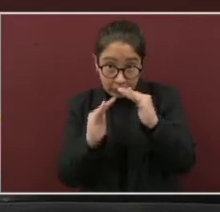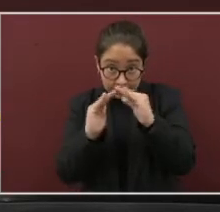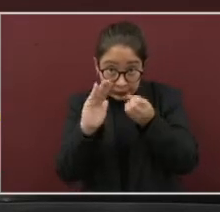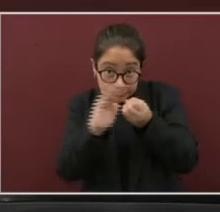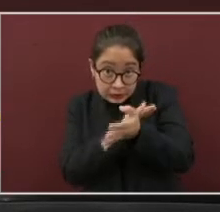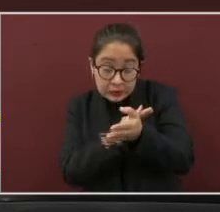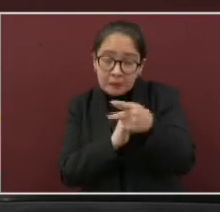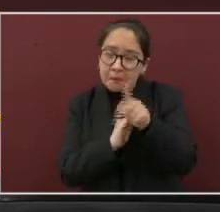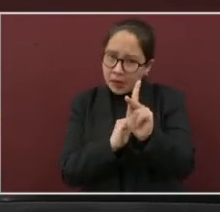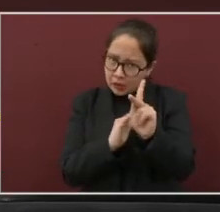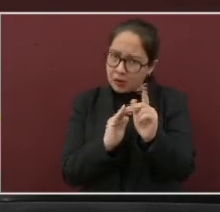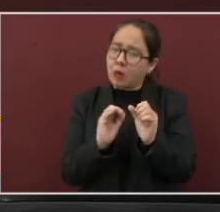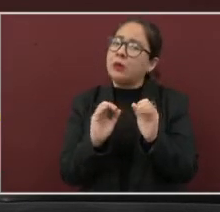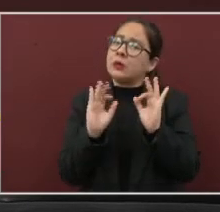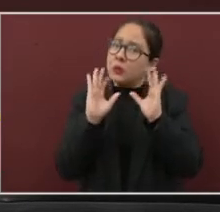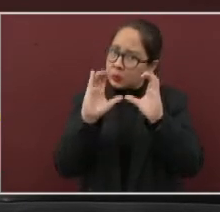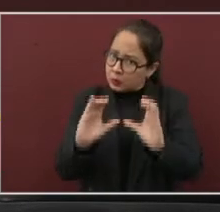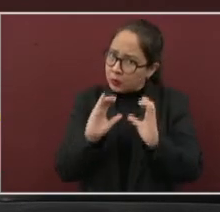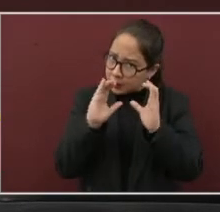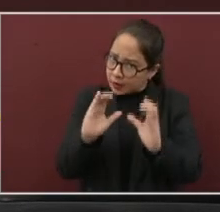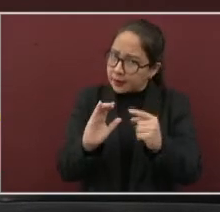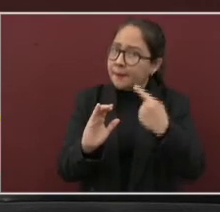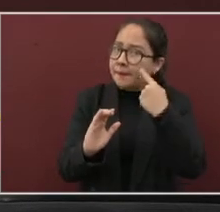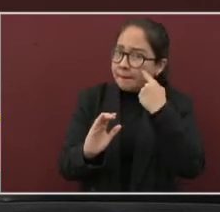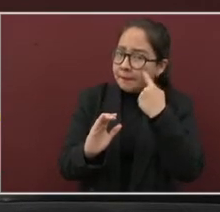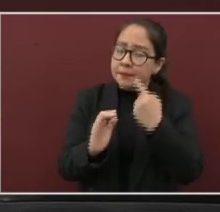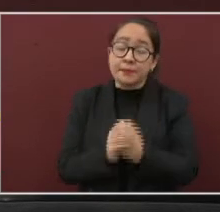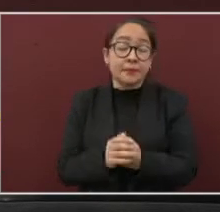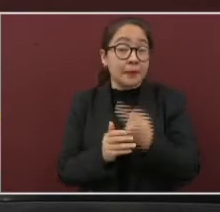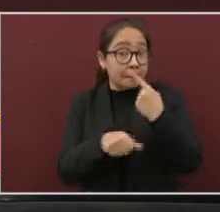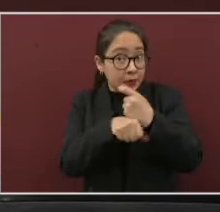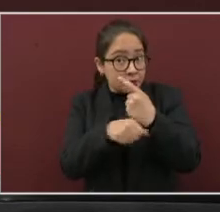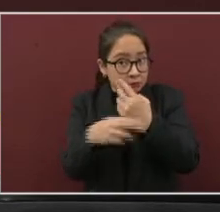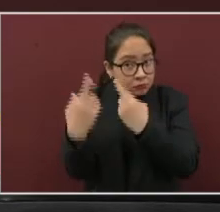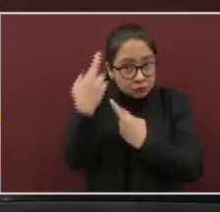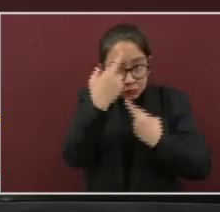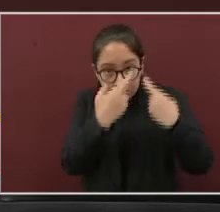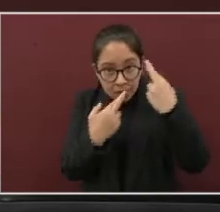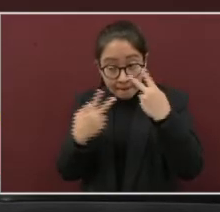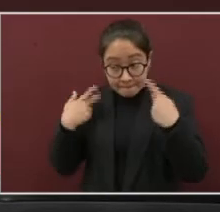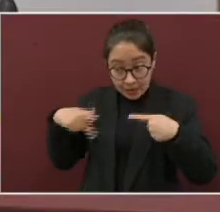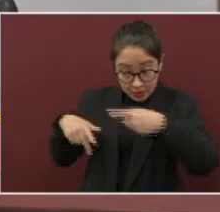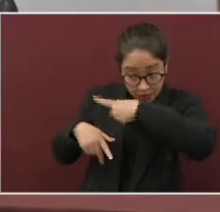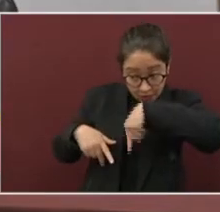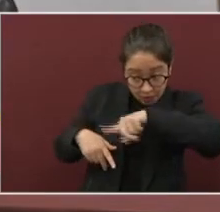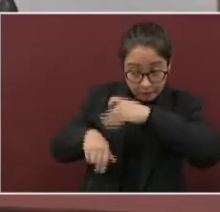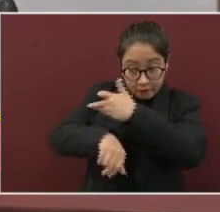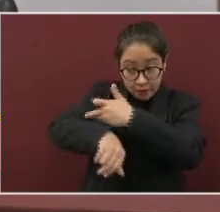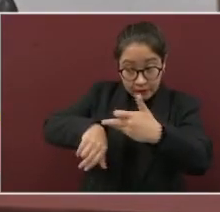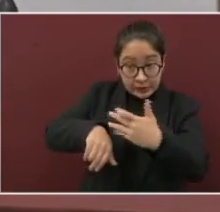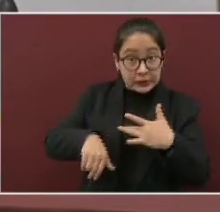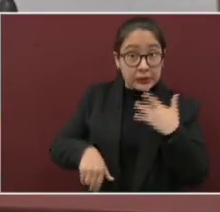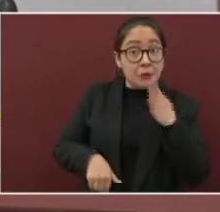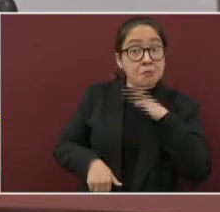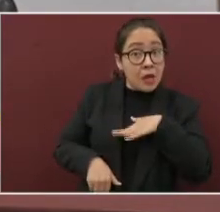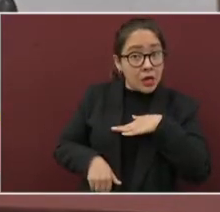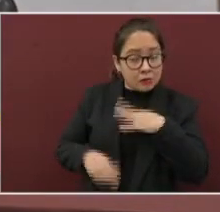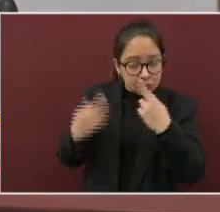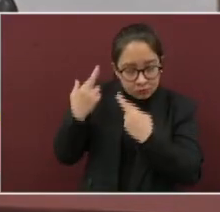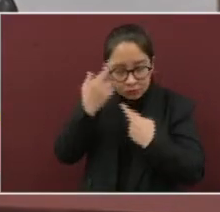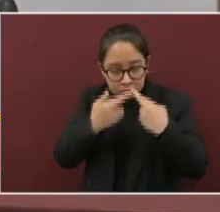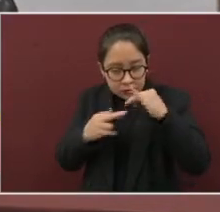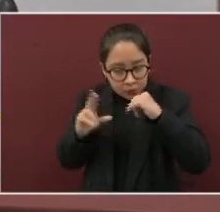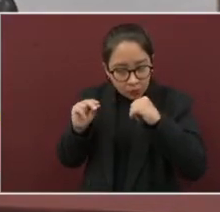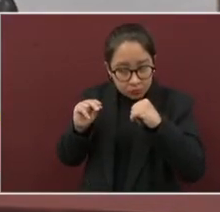que lo haga, pero de manera segura. Primero que nada, estar seguros que ninguno de los integrantes de la familia tenga síntomas de COVID-19.